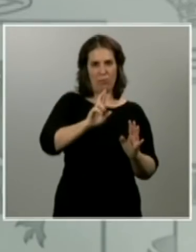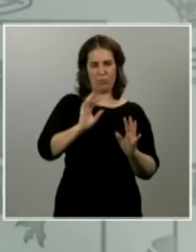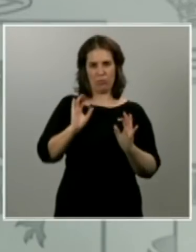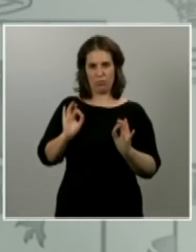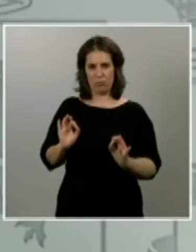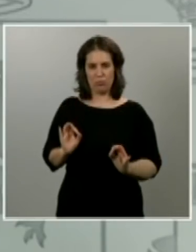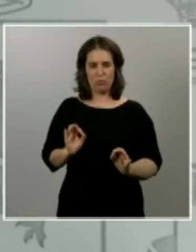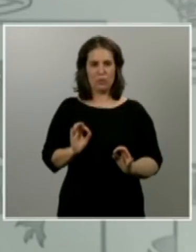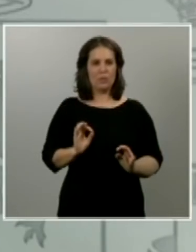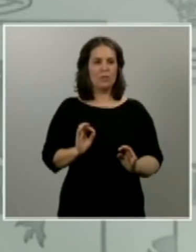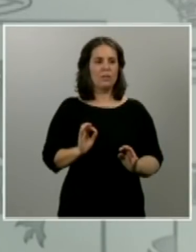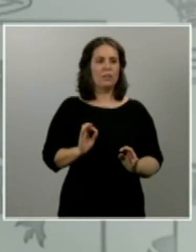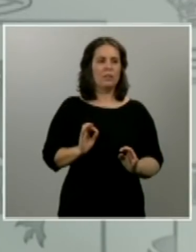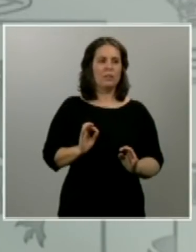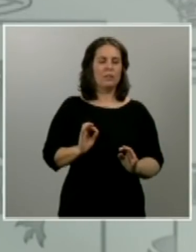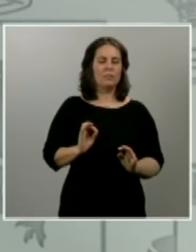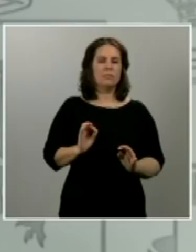absoluta como lo diría